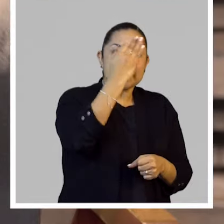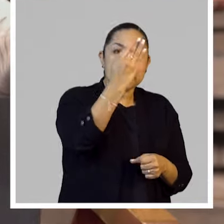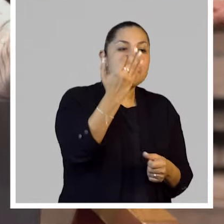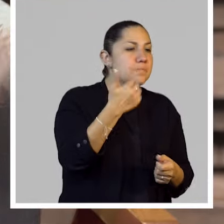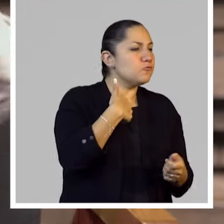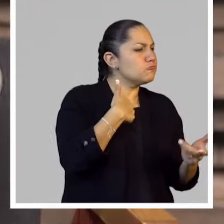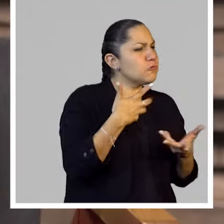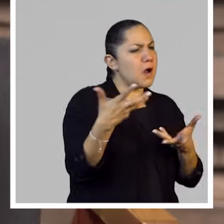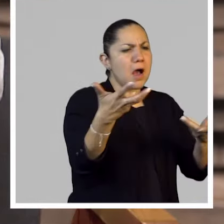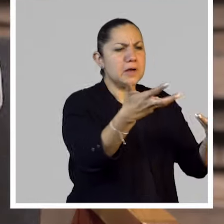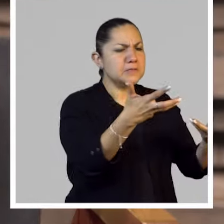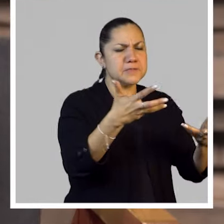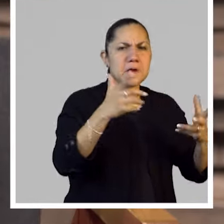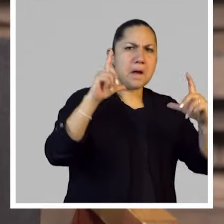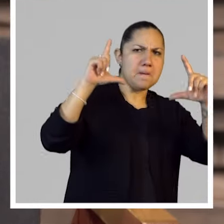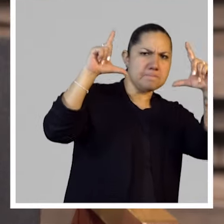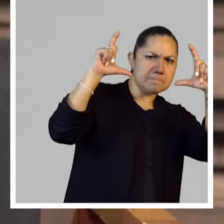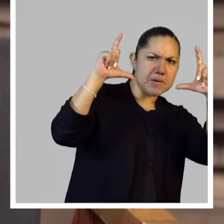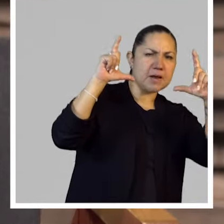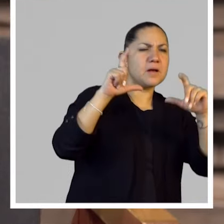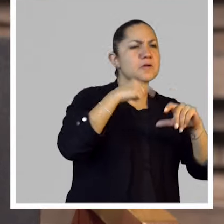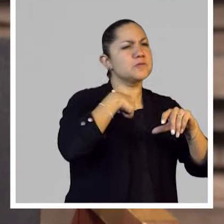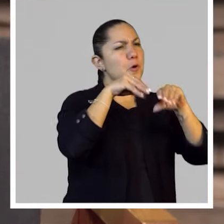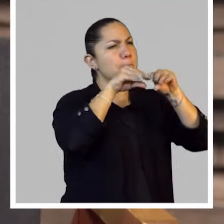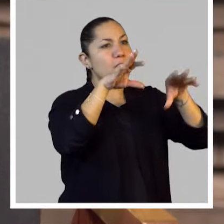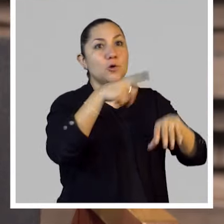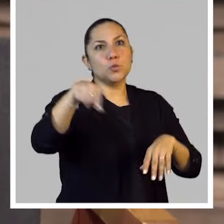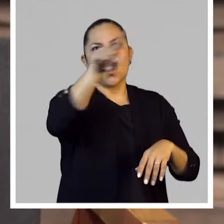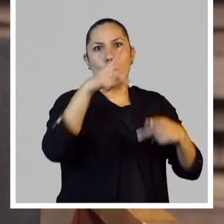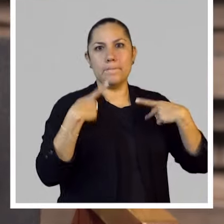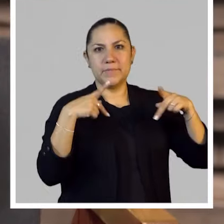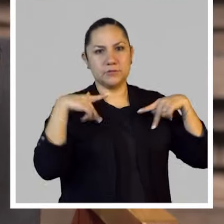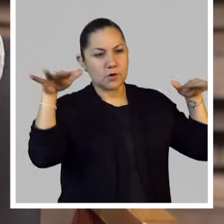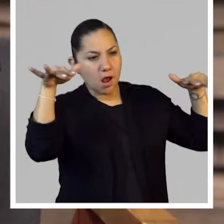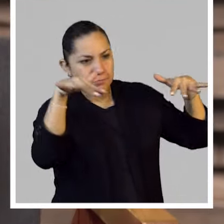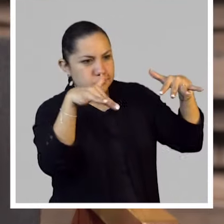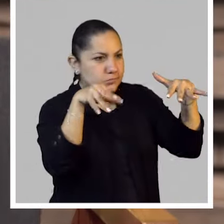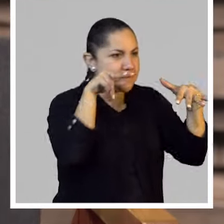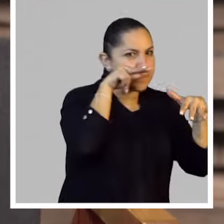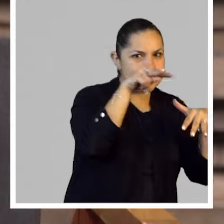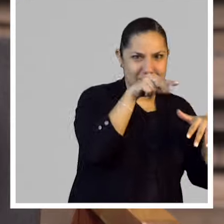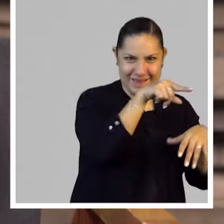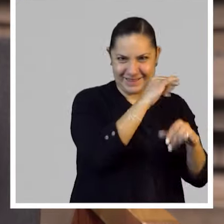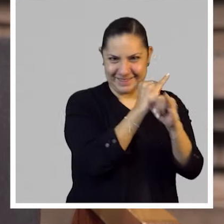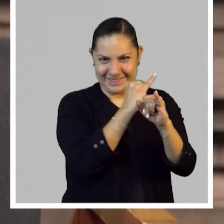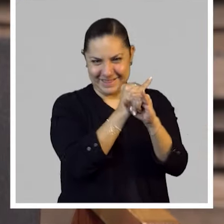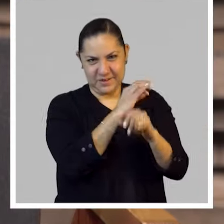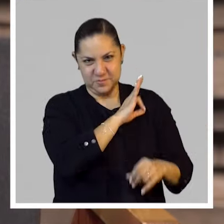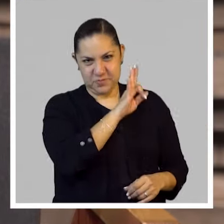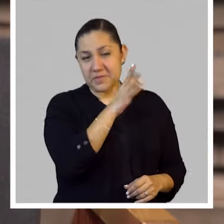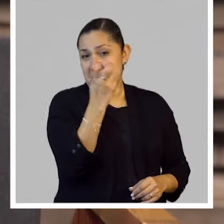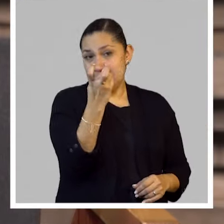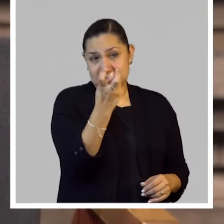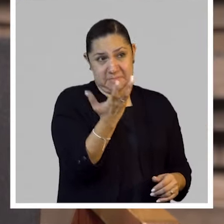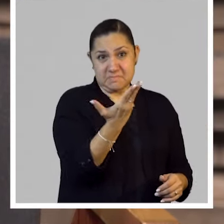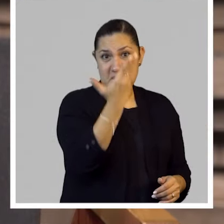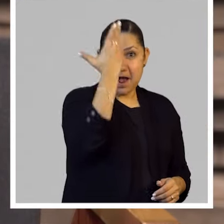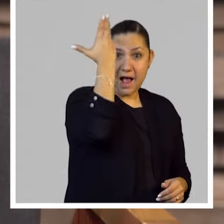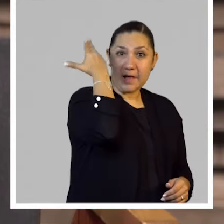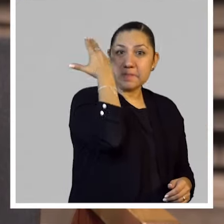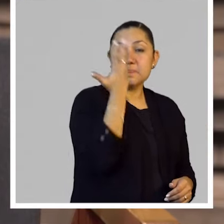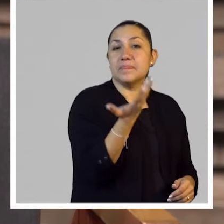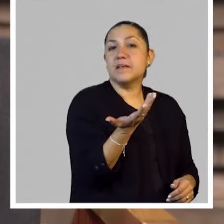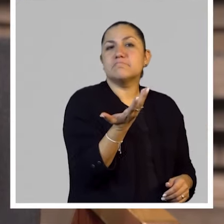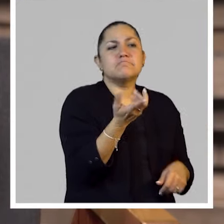está ahí disponible para todos y a la vista. Y aquí era un poco eso, ¿no? O sea, se agarraba cualquier objeto, de repente hay, no sé, pues, una